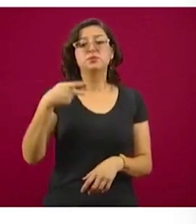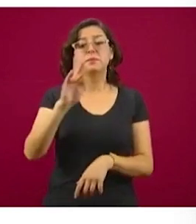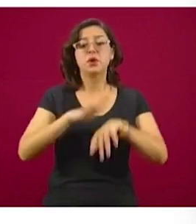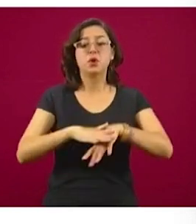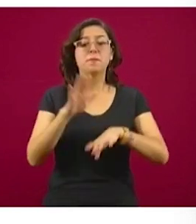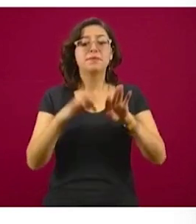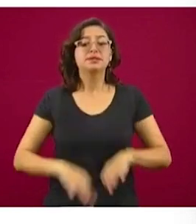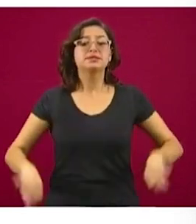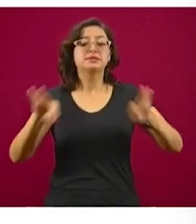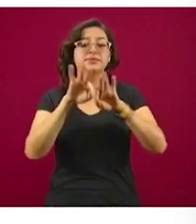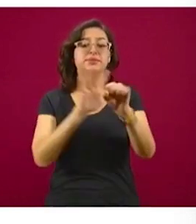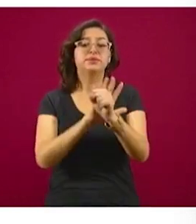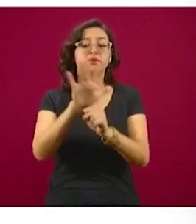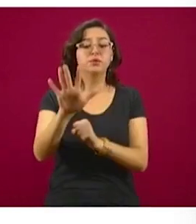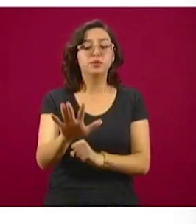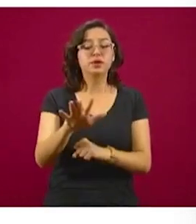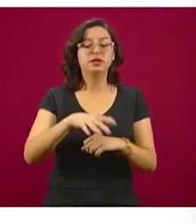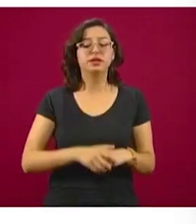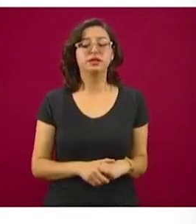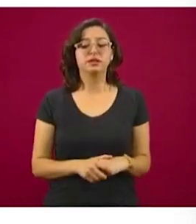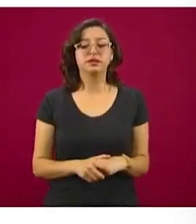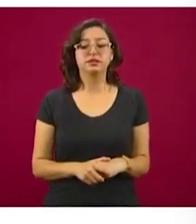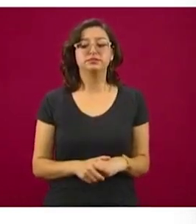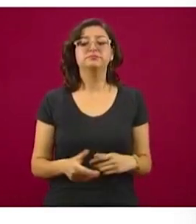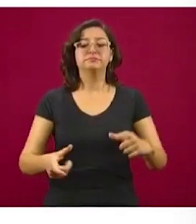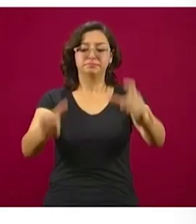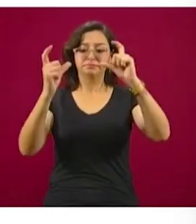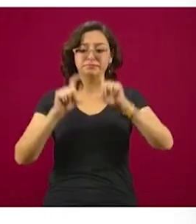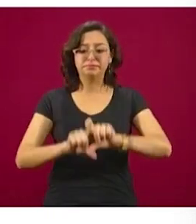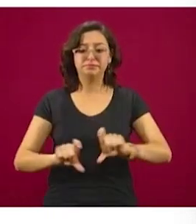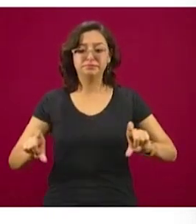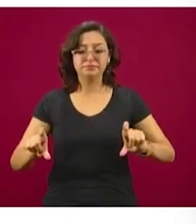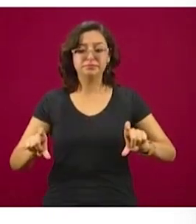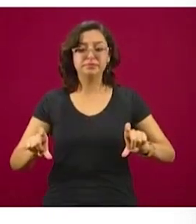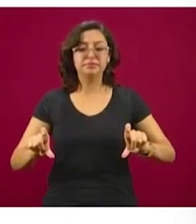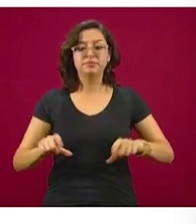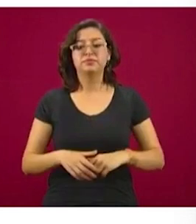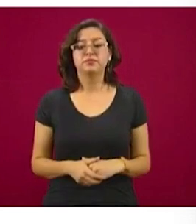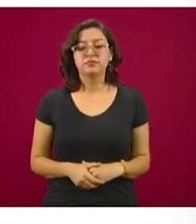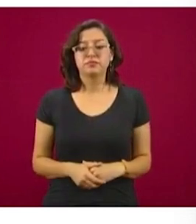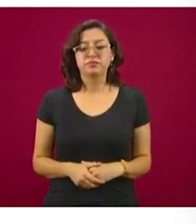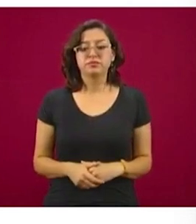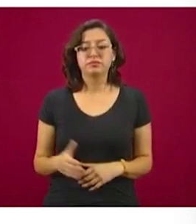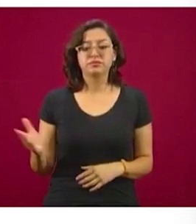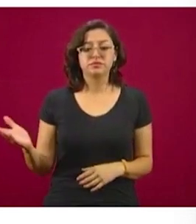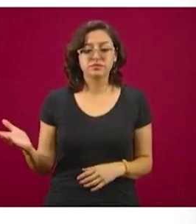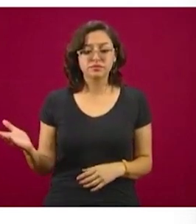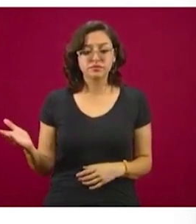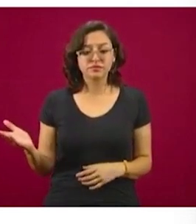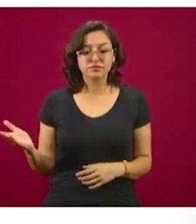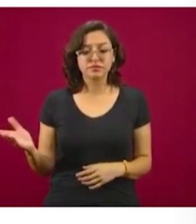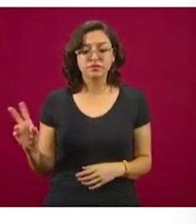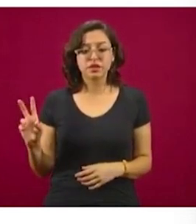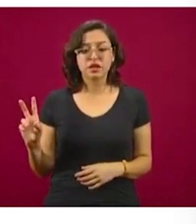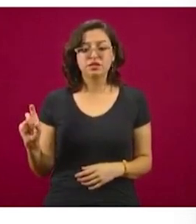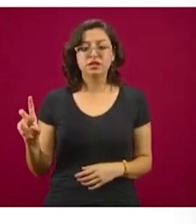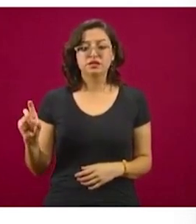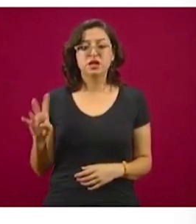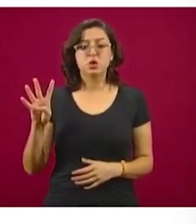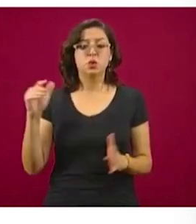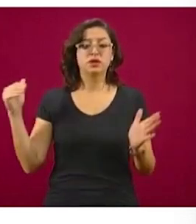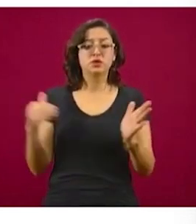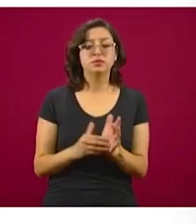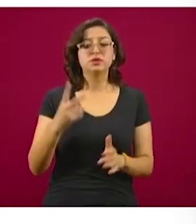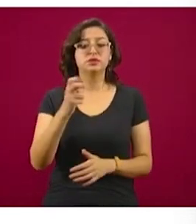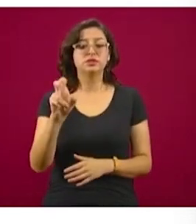es que 34 mil 235 escuelas son ubicadas en localidades